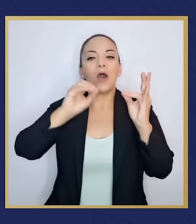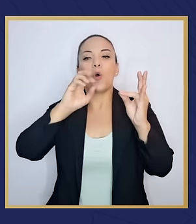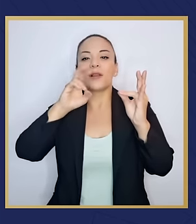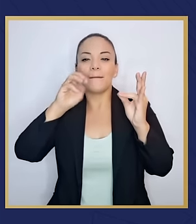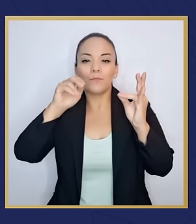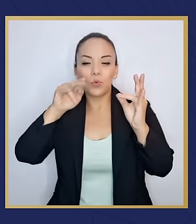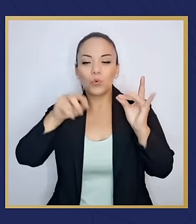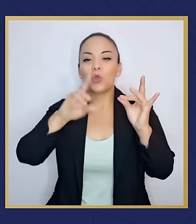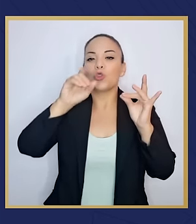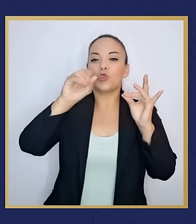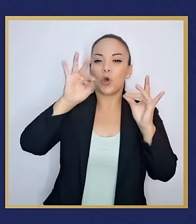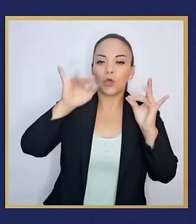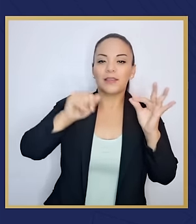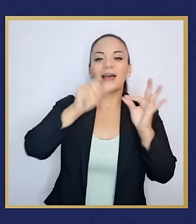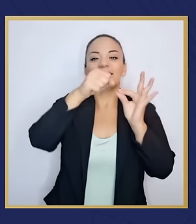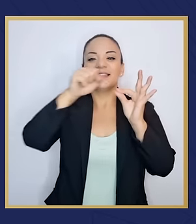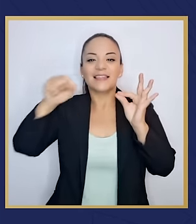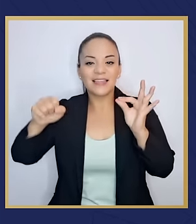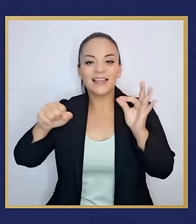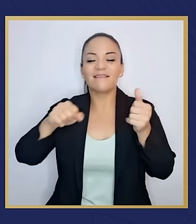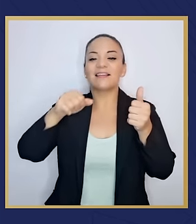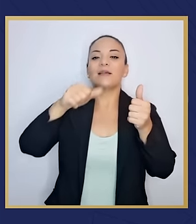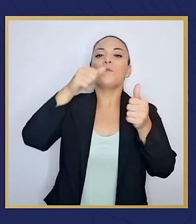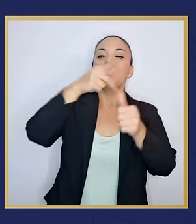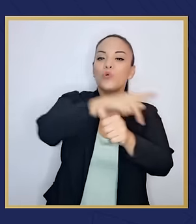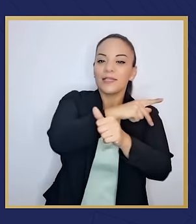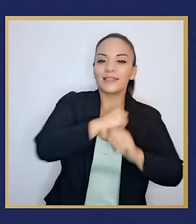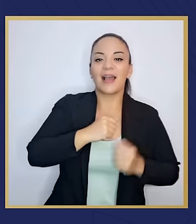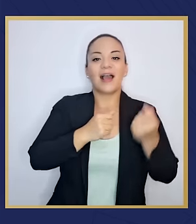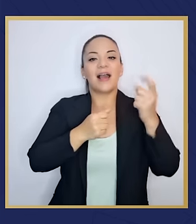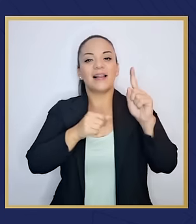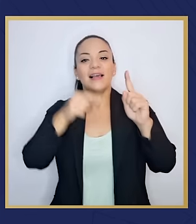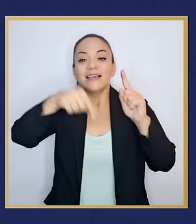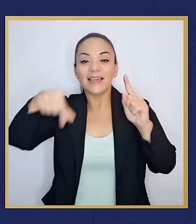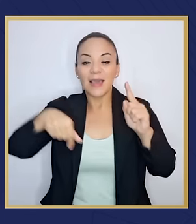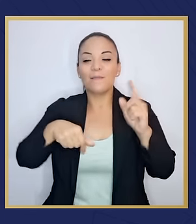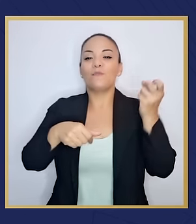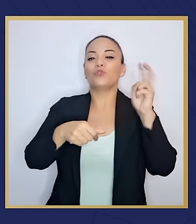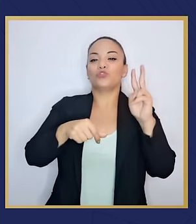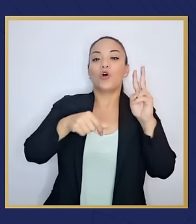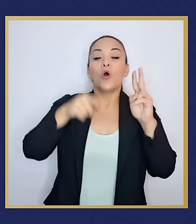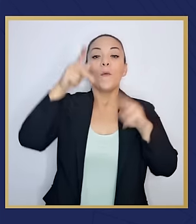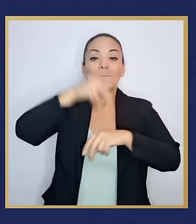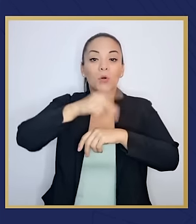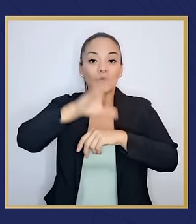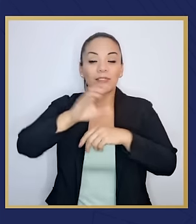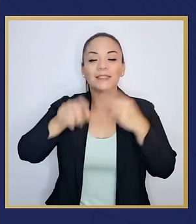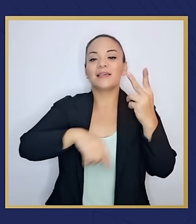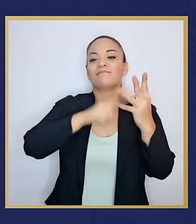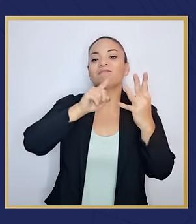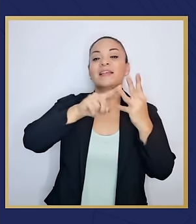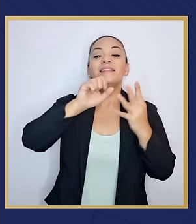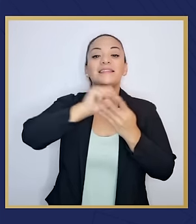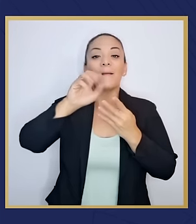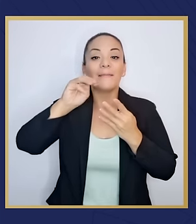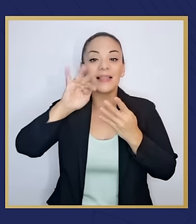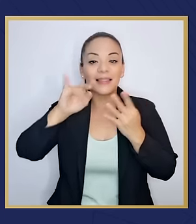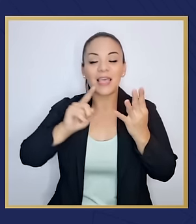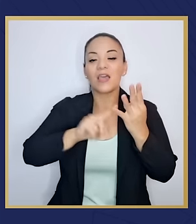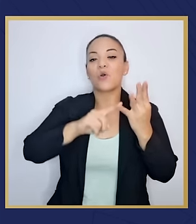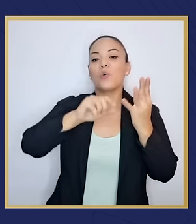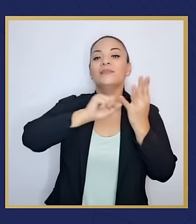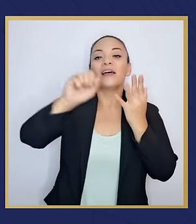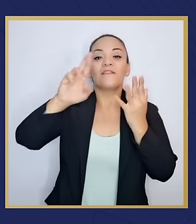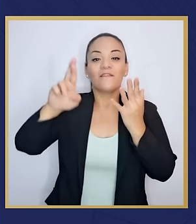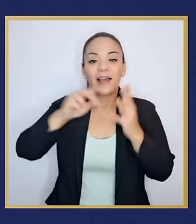Oriamuno, Dota, Siquirres, Puriscal, Quepos, Pocosí, San Mateo, San Rafael, Garavito